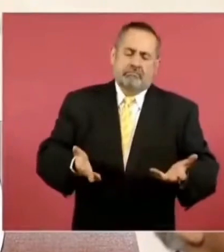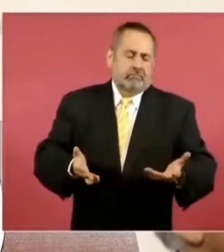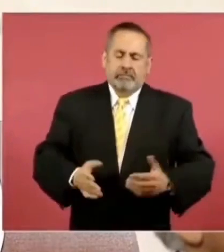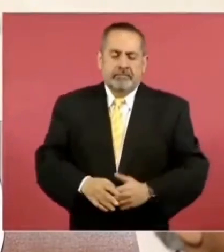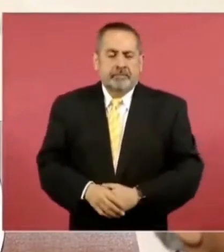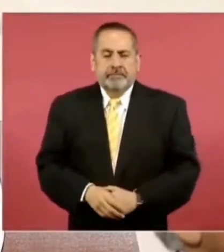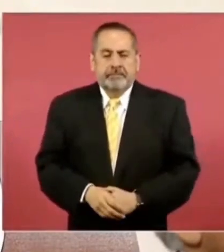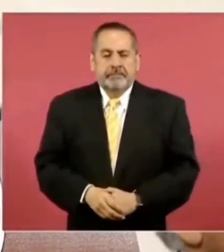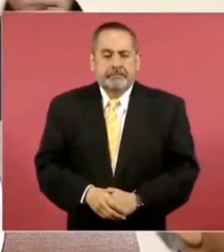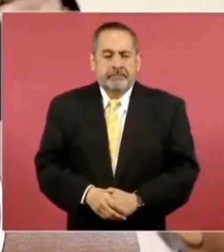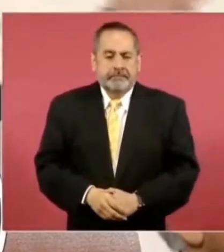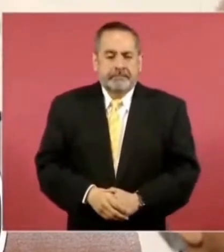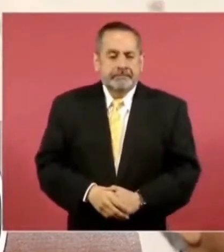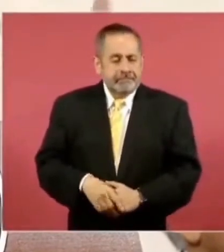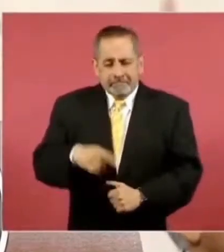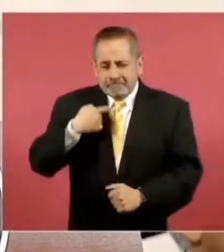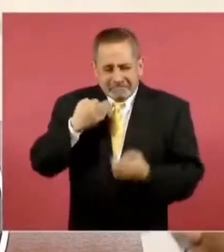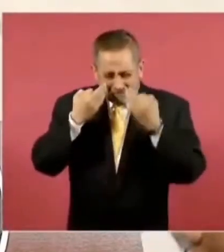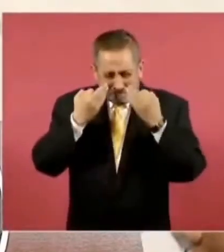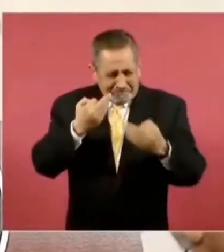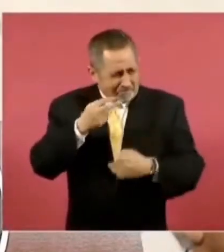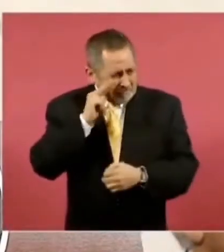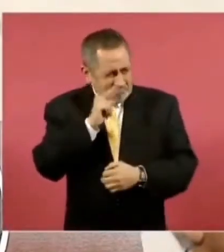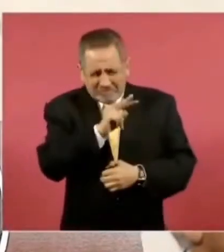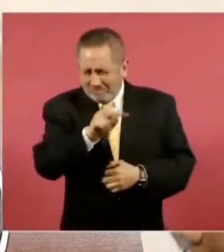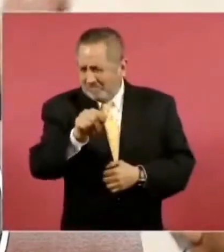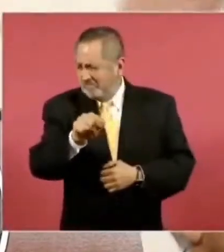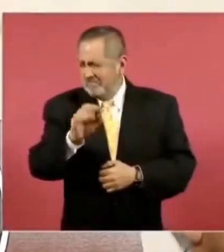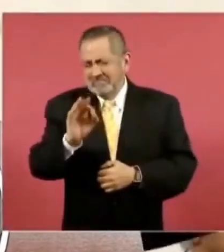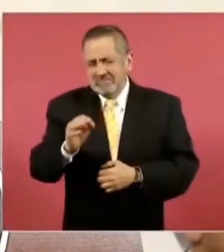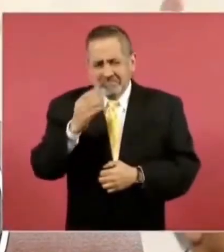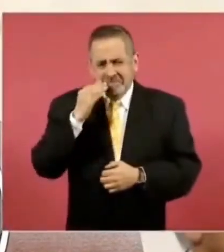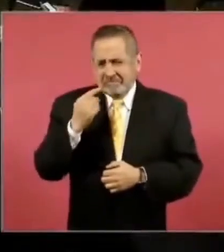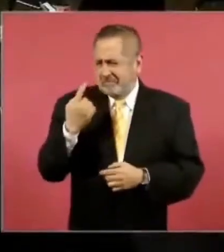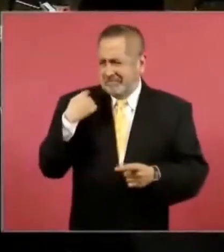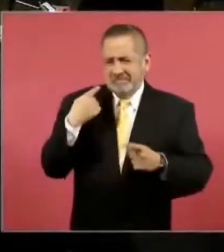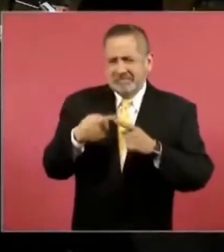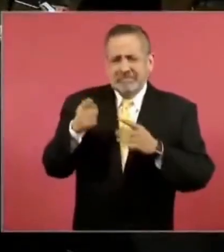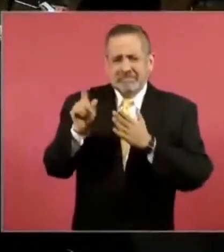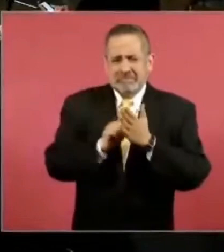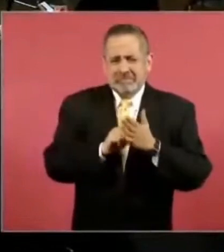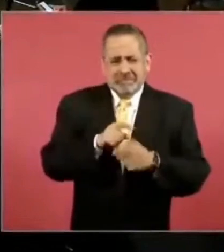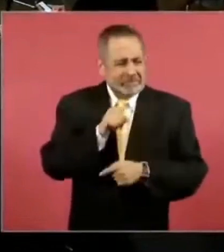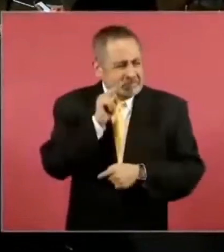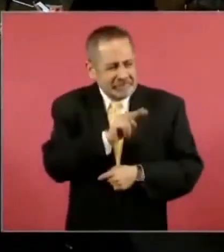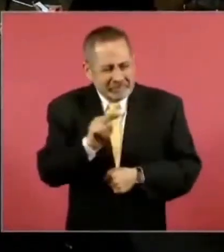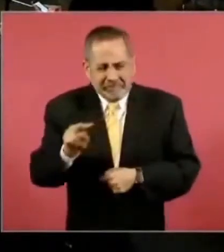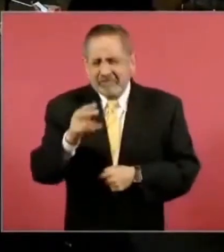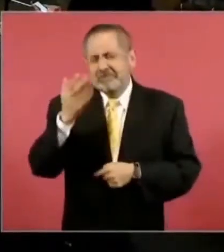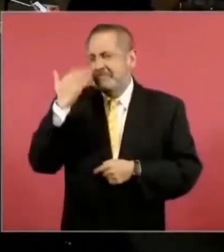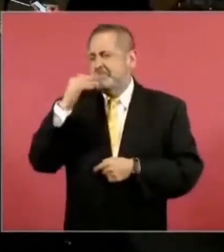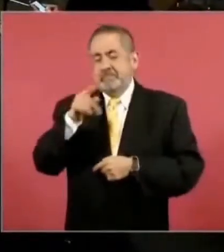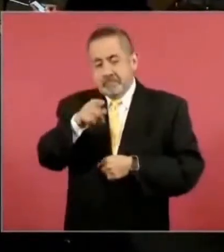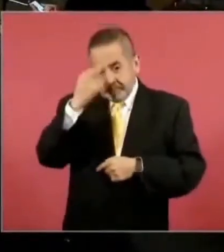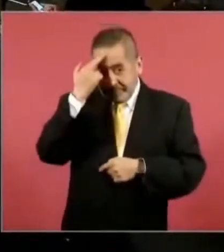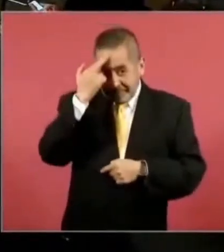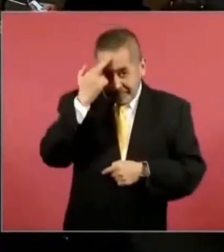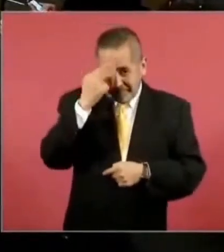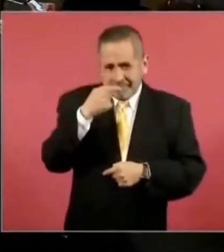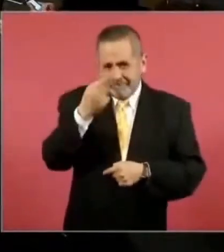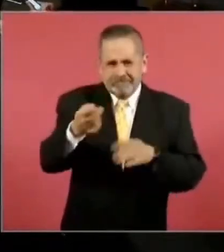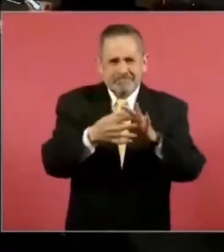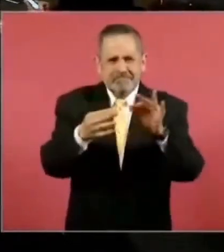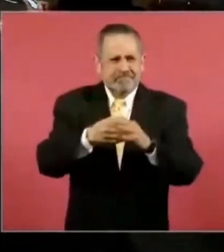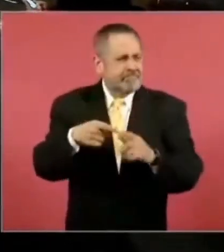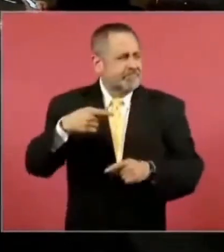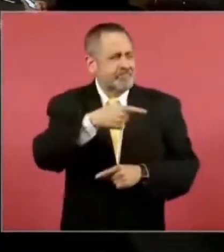Pero lo vemos. En un mes ya hablé de lo que hizo el